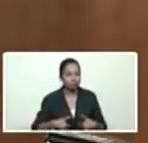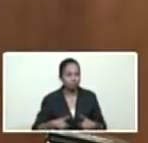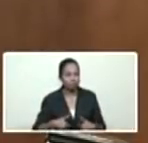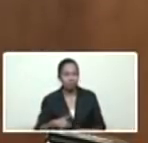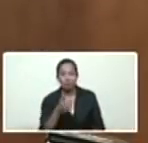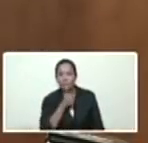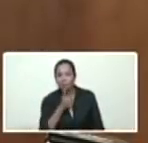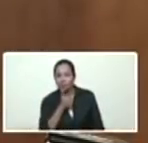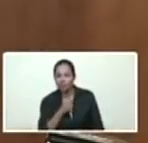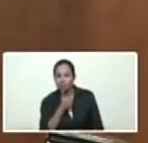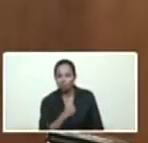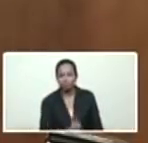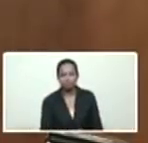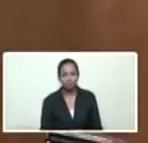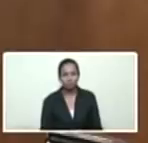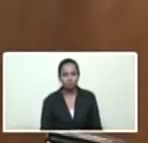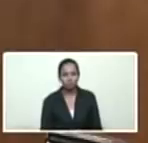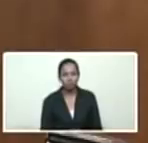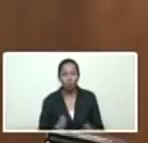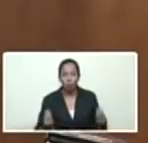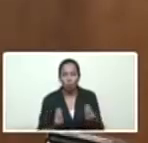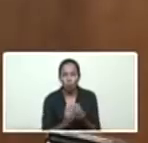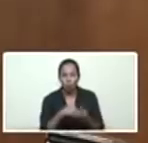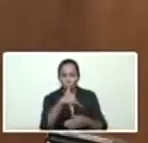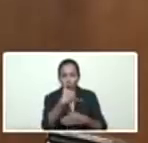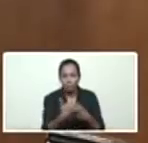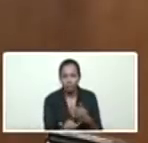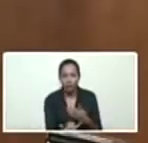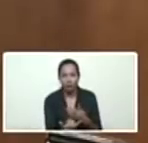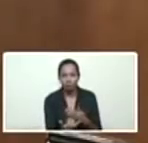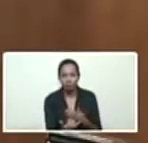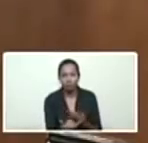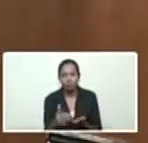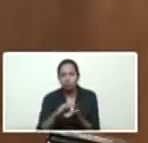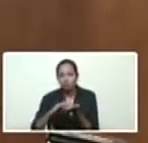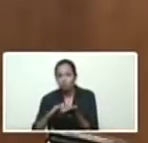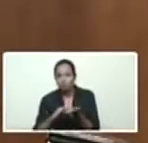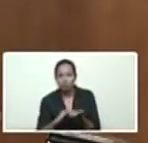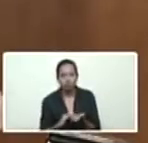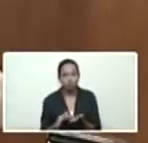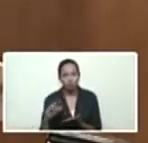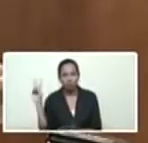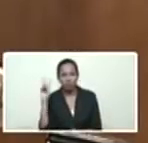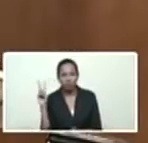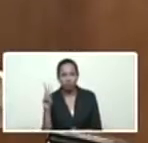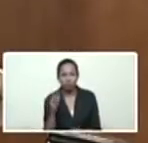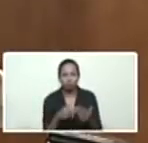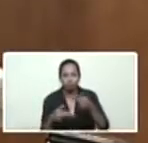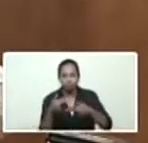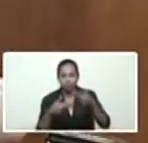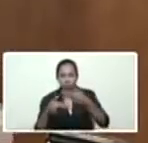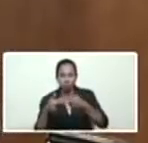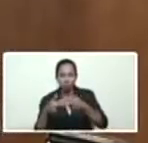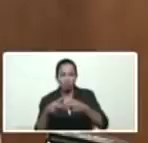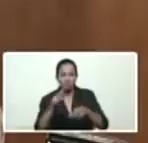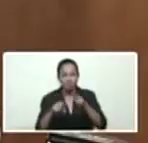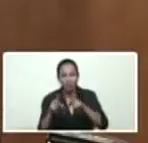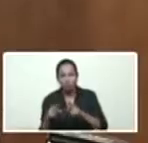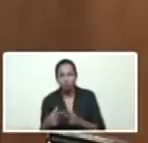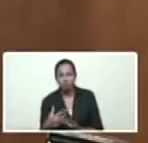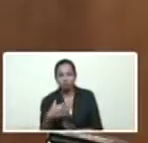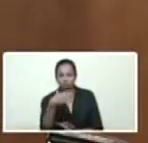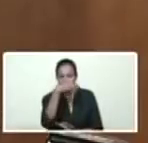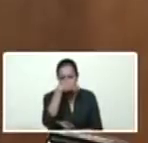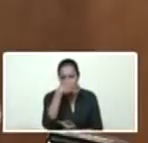acompañando el plan de administración de cargas y de recuperación del país, de reconstrucción de los daños terroristas que nos han hecho,